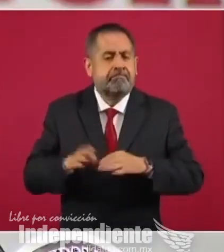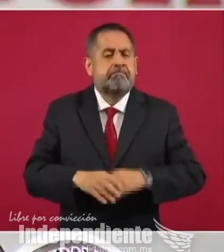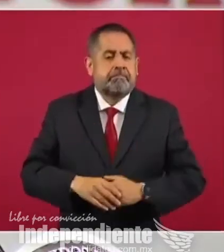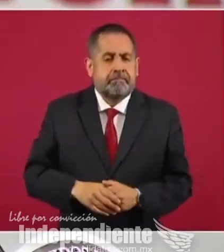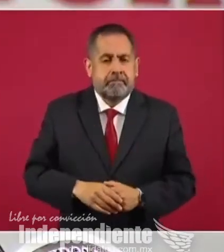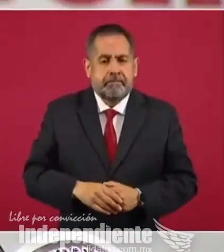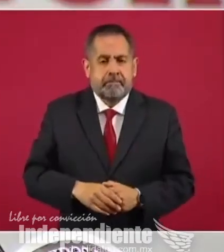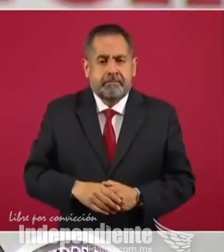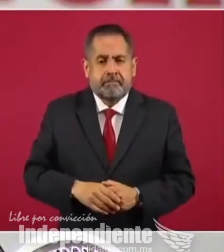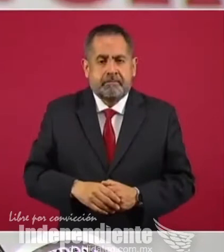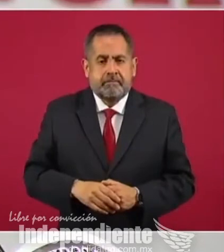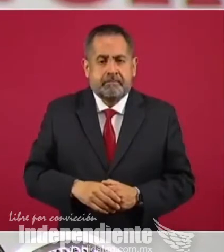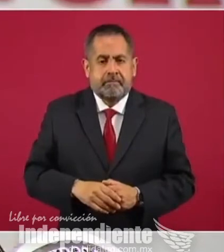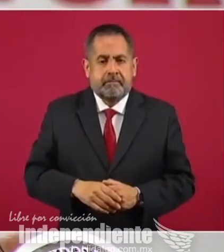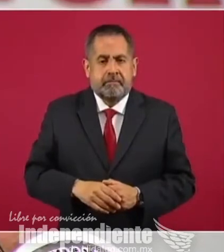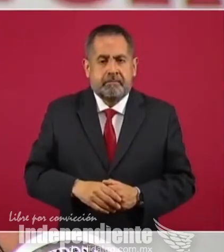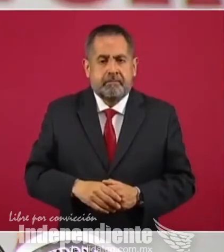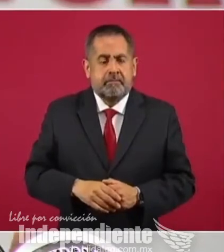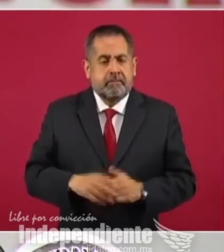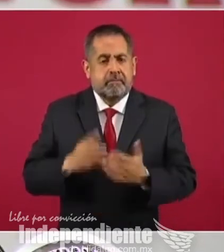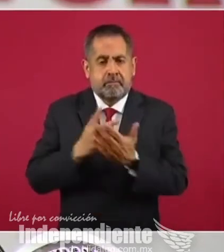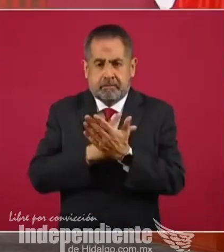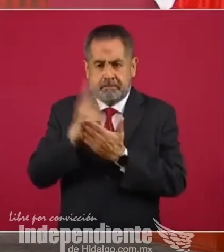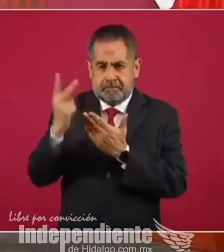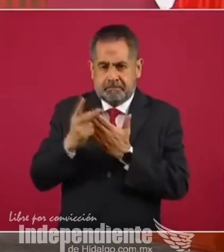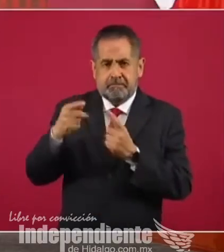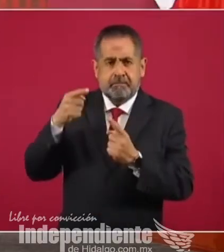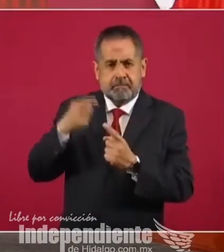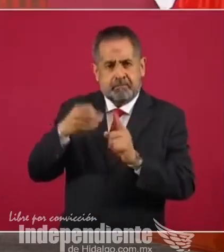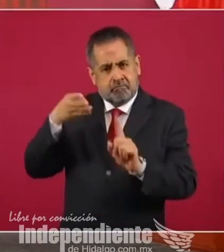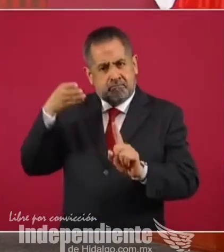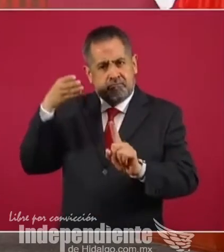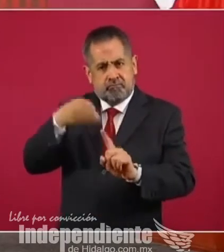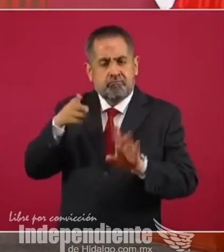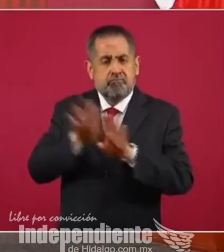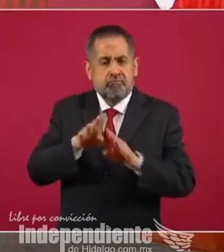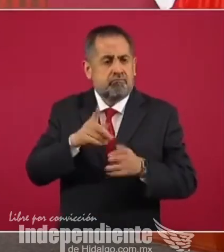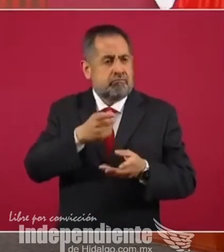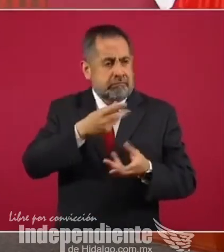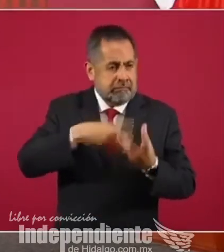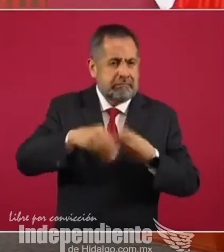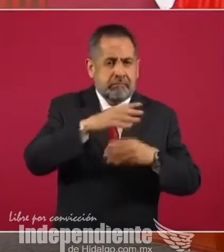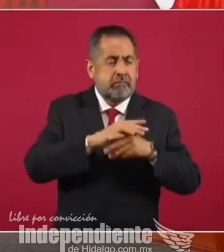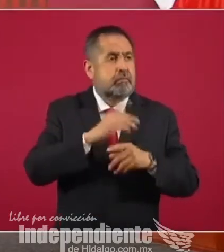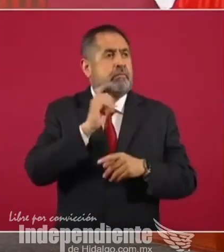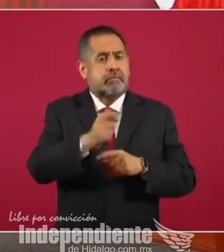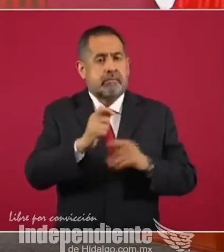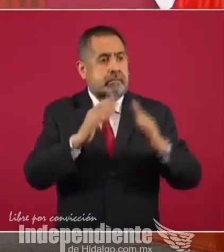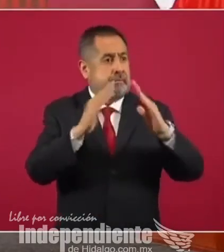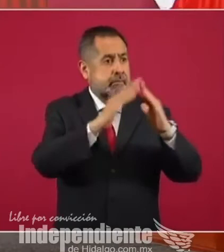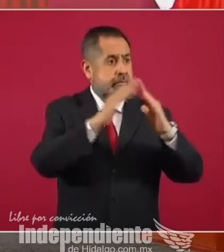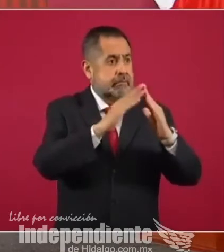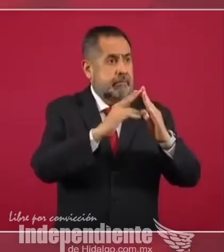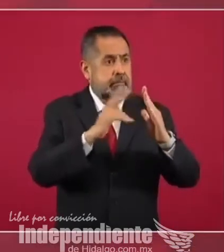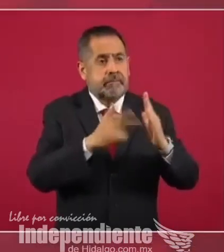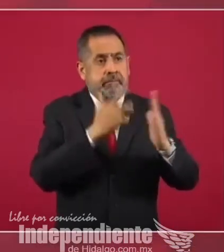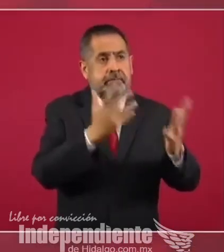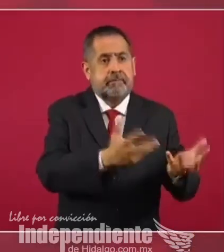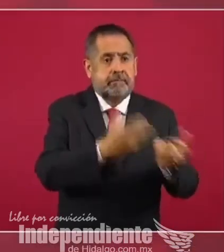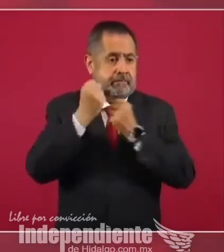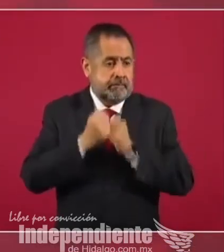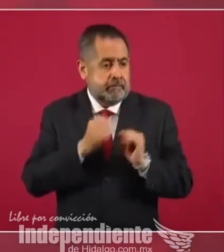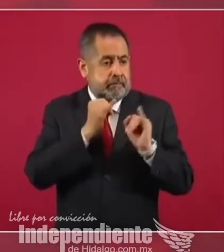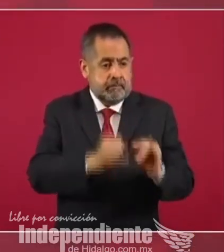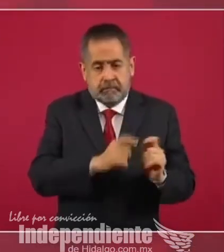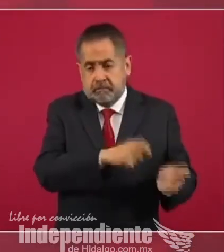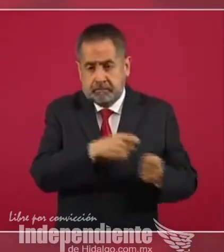secciones urbanas importantes donde implementarán un plan maestro que incluya servicios básicos, escuelas y todas las necesidades que